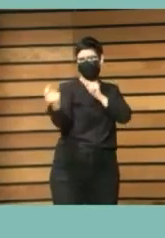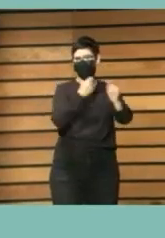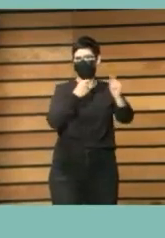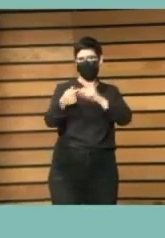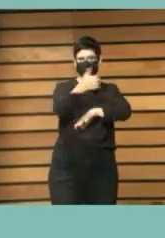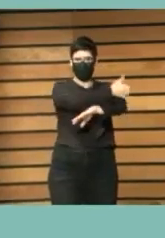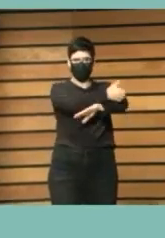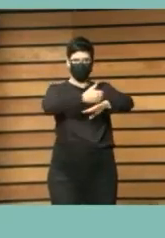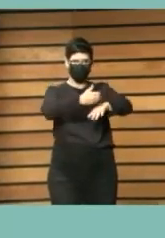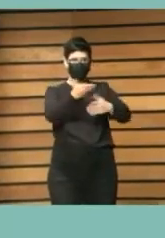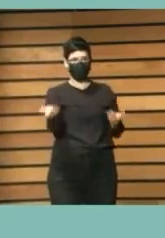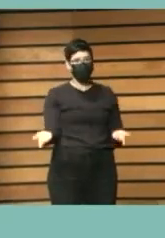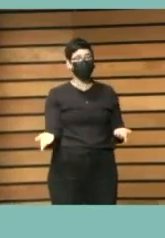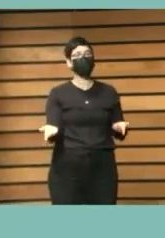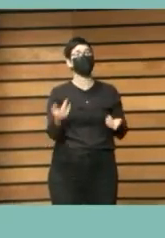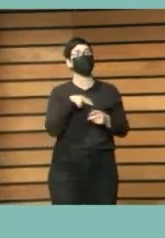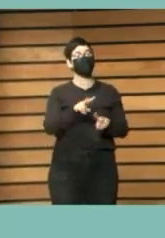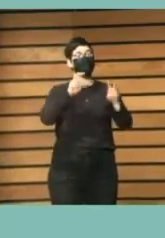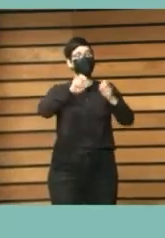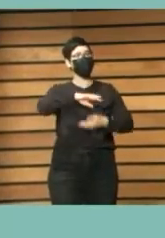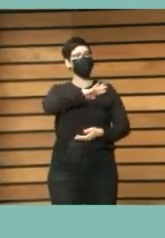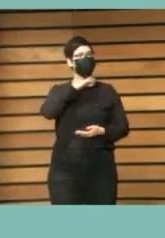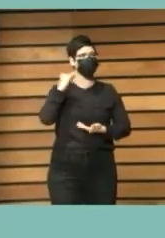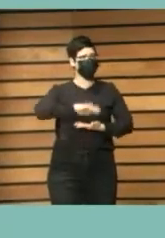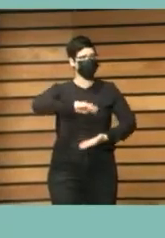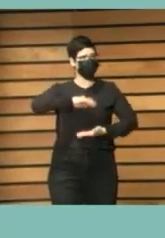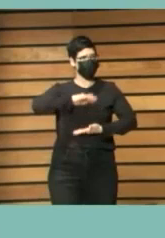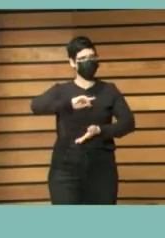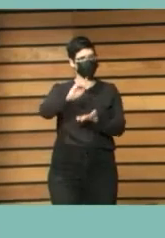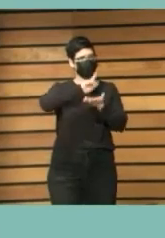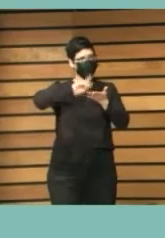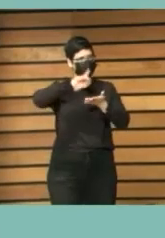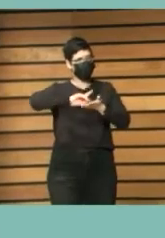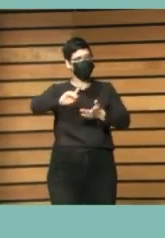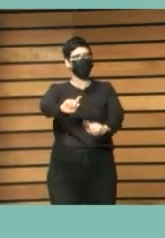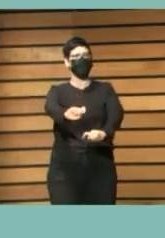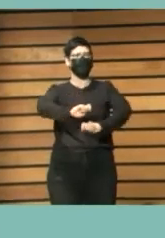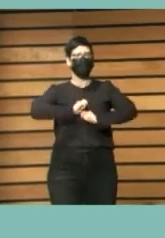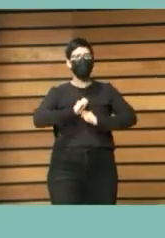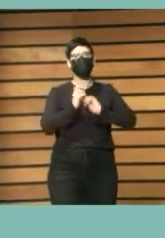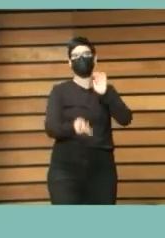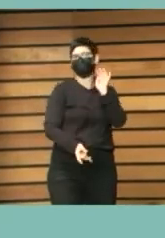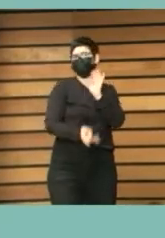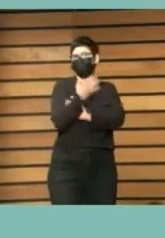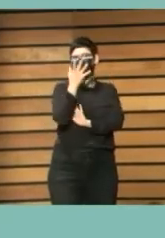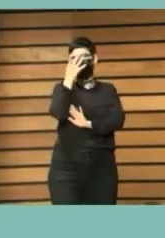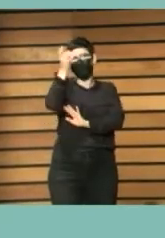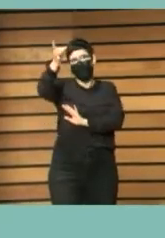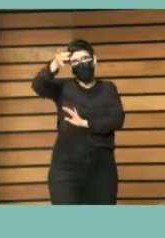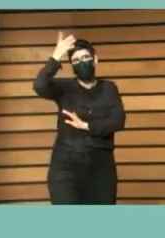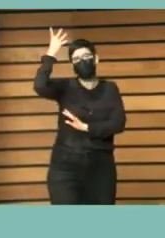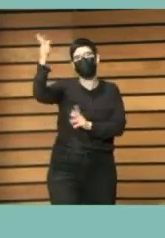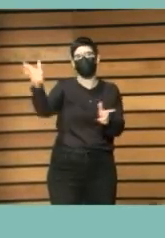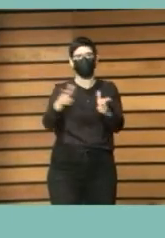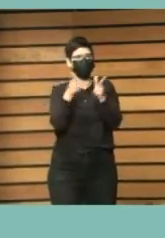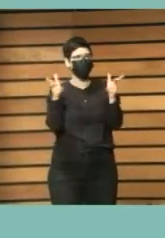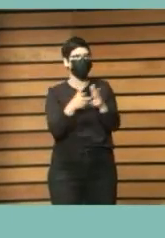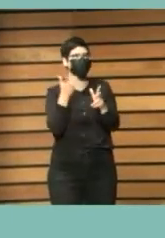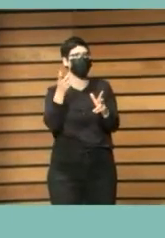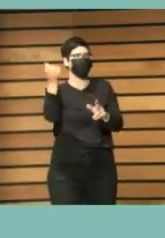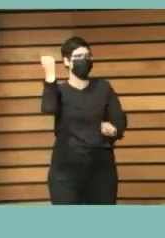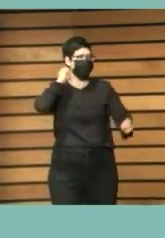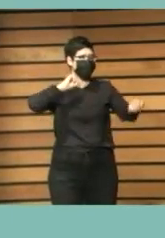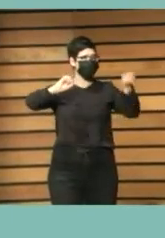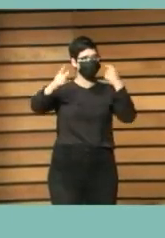digital se complemente y se enriquezca y esté imbricada con acciones de innovación social de creación artística y cultural de